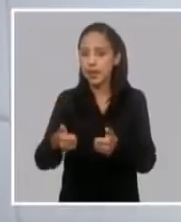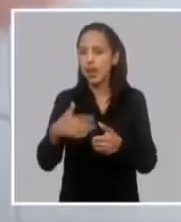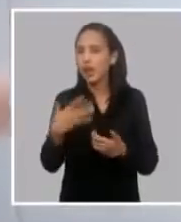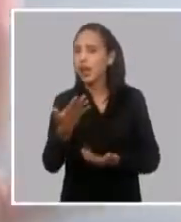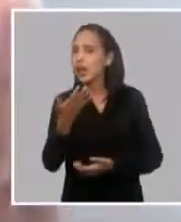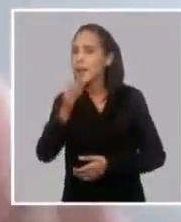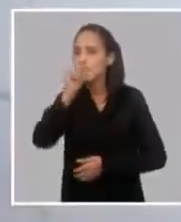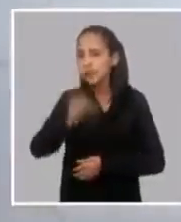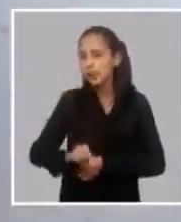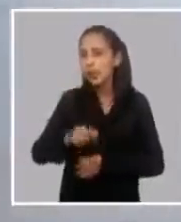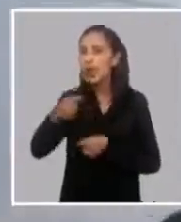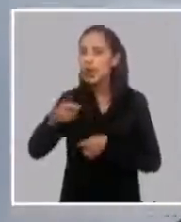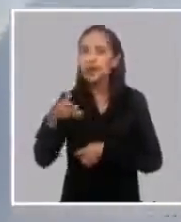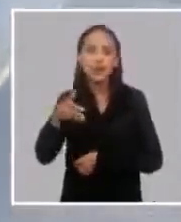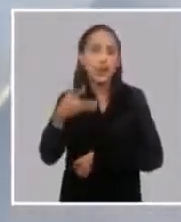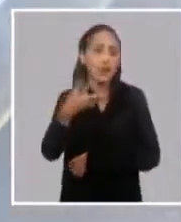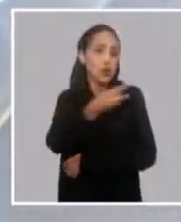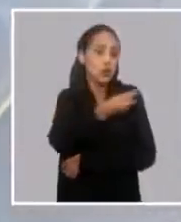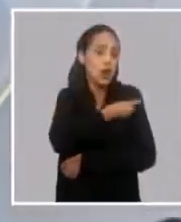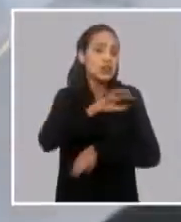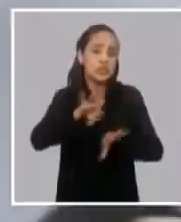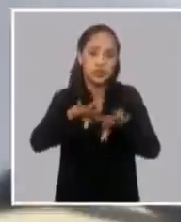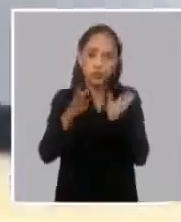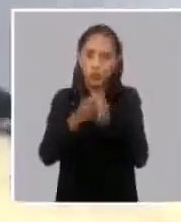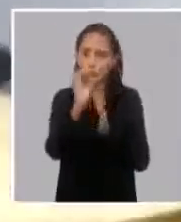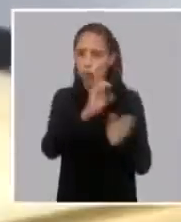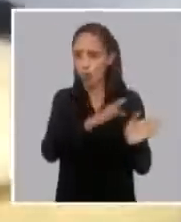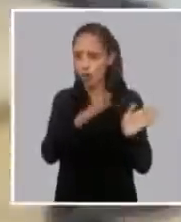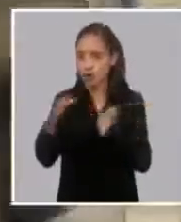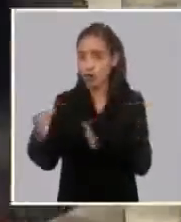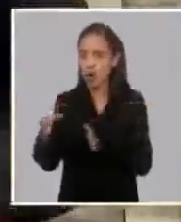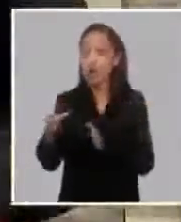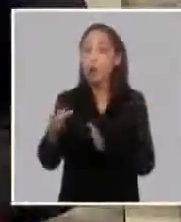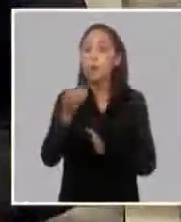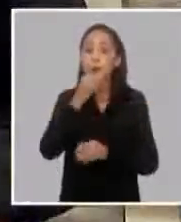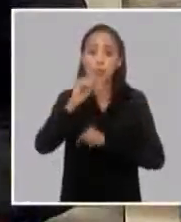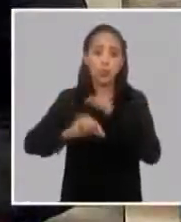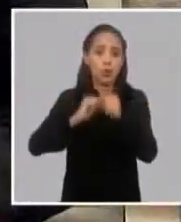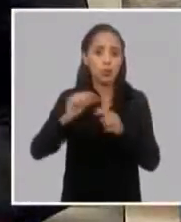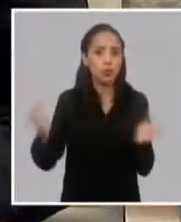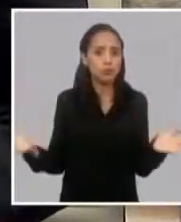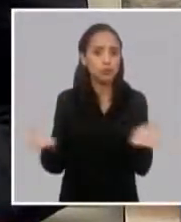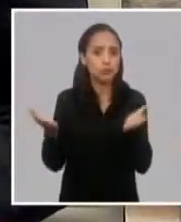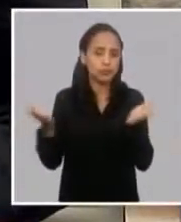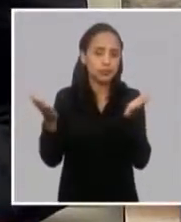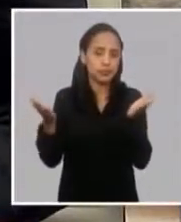que les corresponden y avanzar cumpliendo las normas que están establecidas en este sentido.